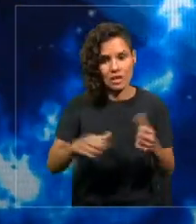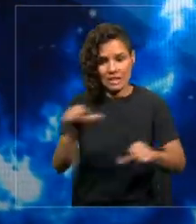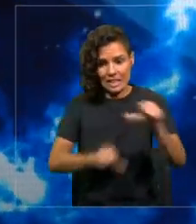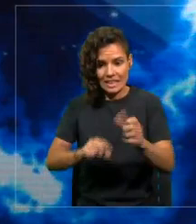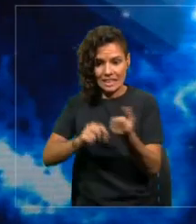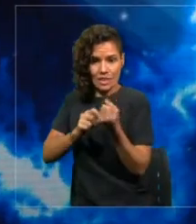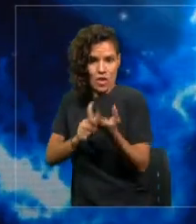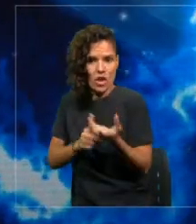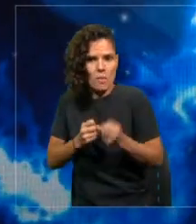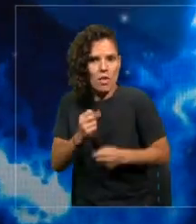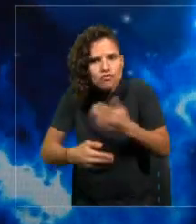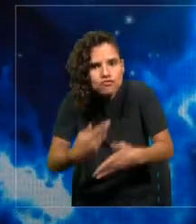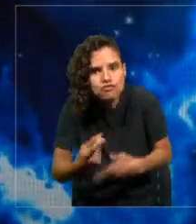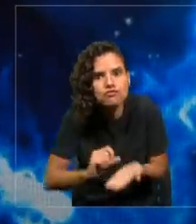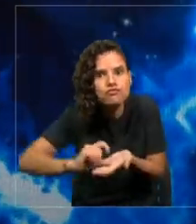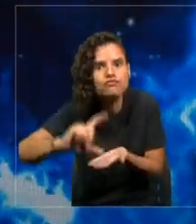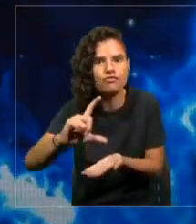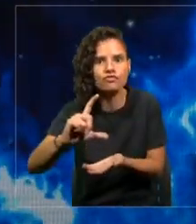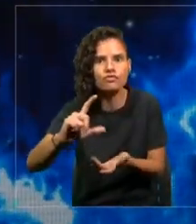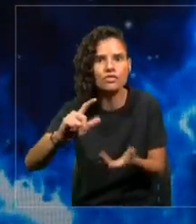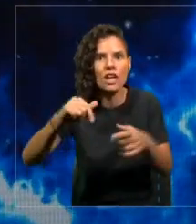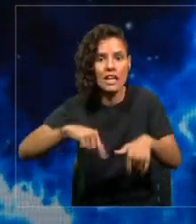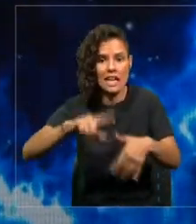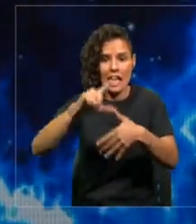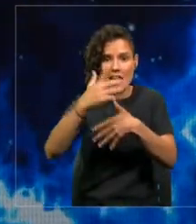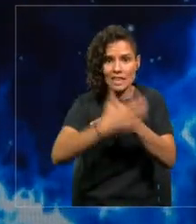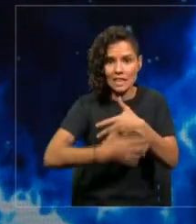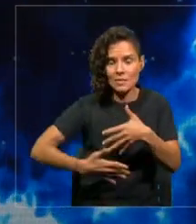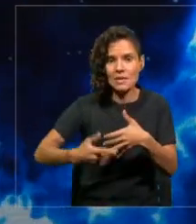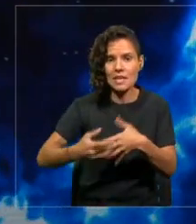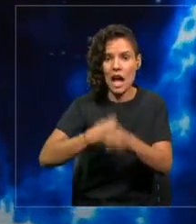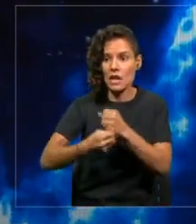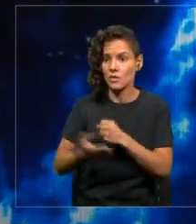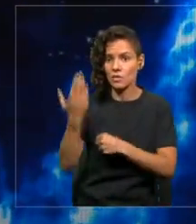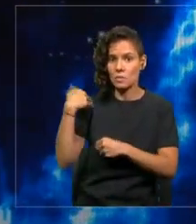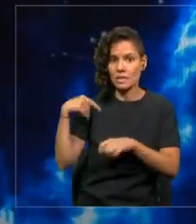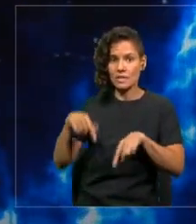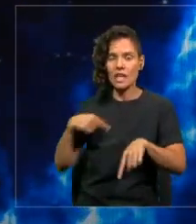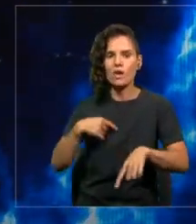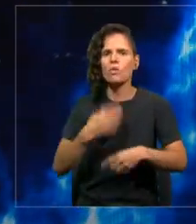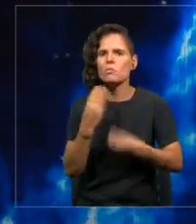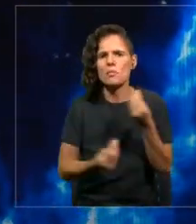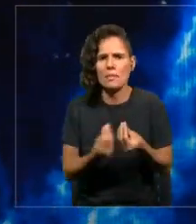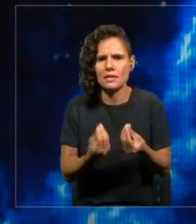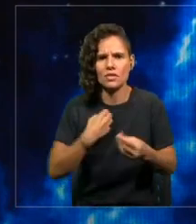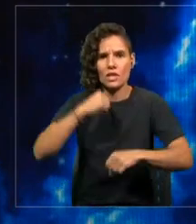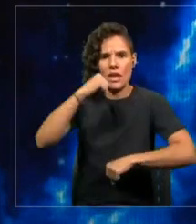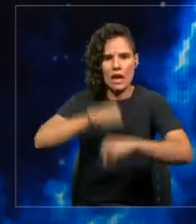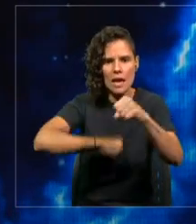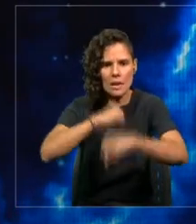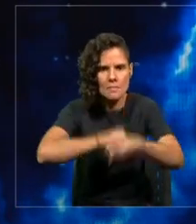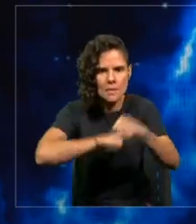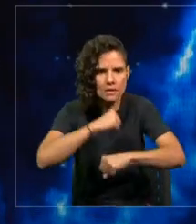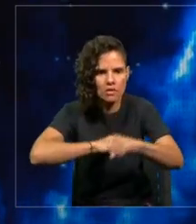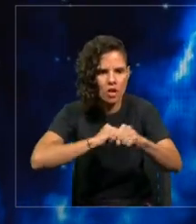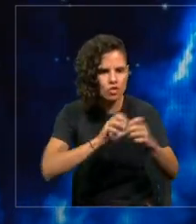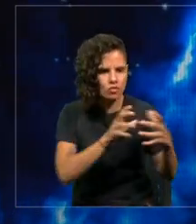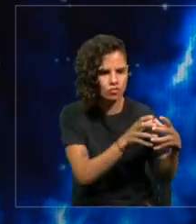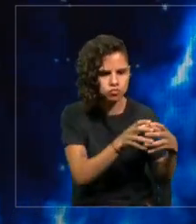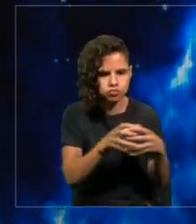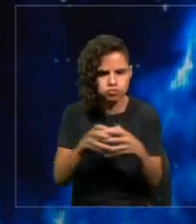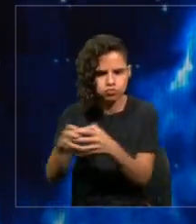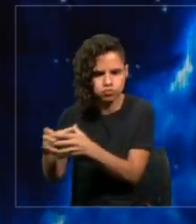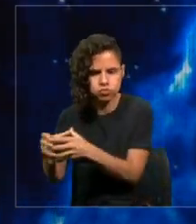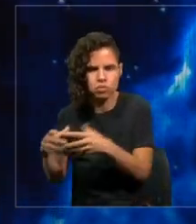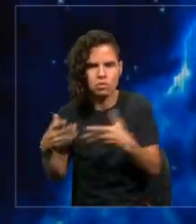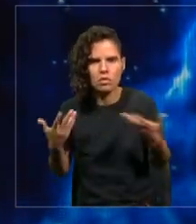tecnología. En Latinoamérica, el año pasado, las empresas no hemos podido contratar 550